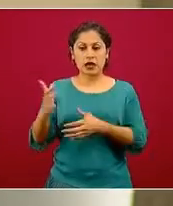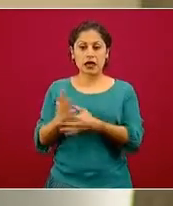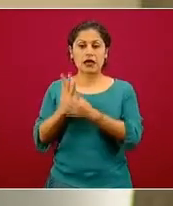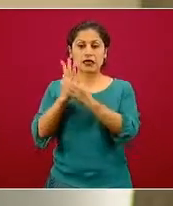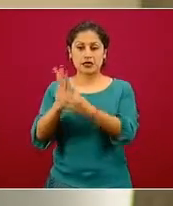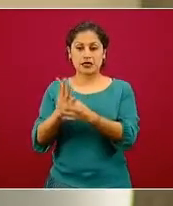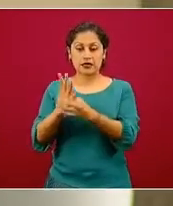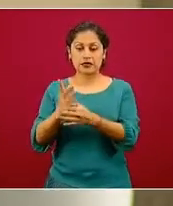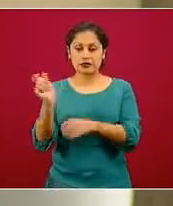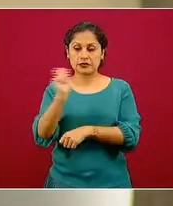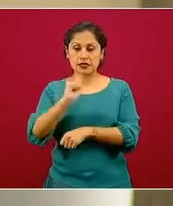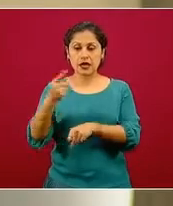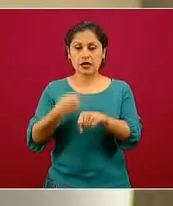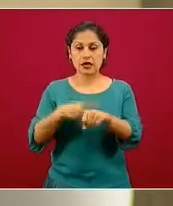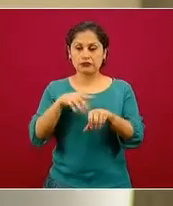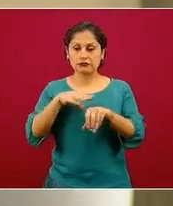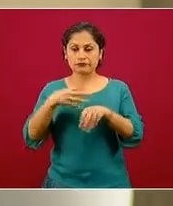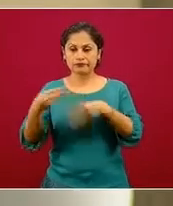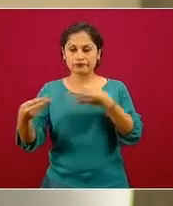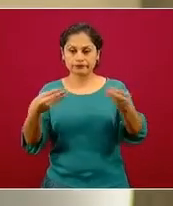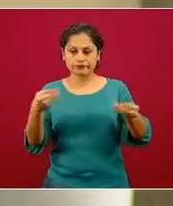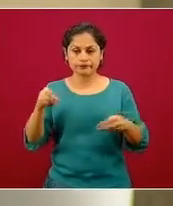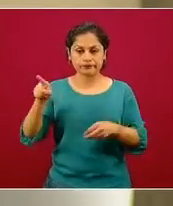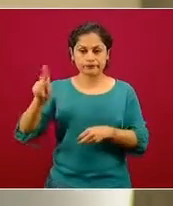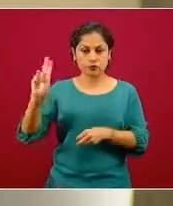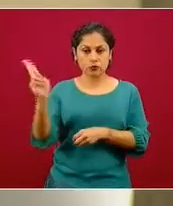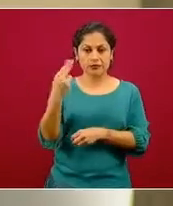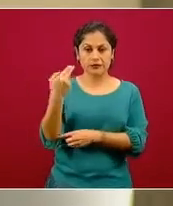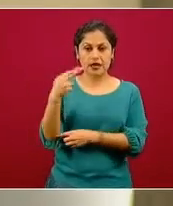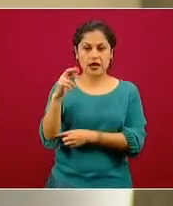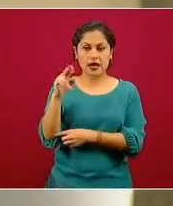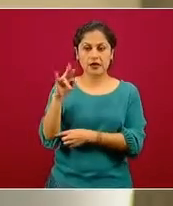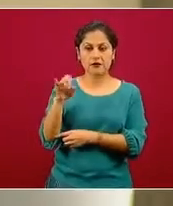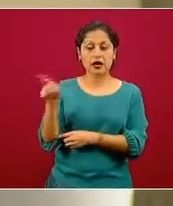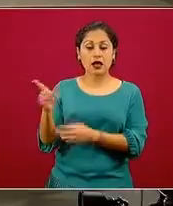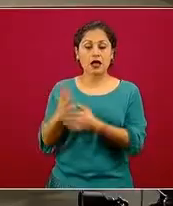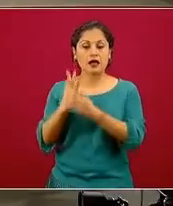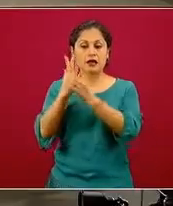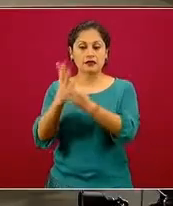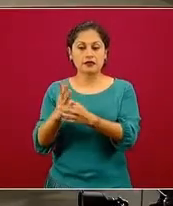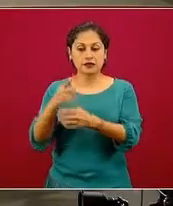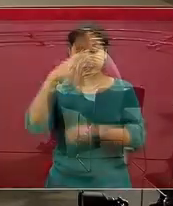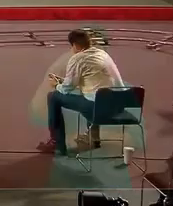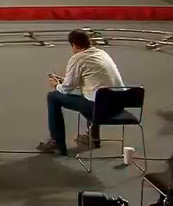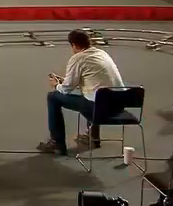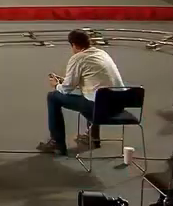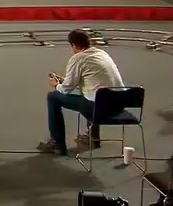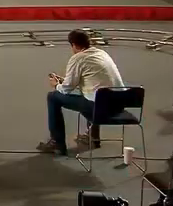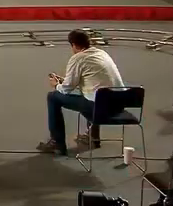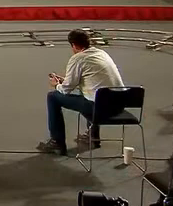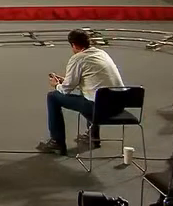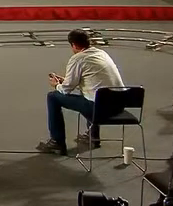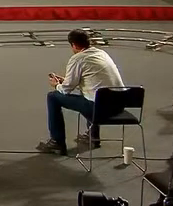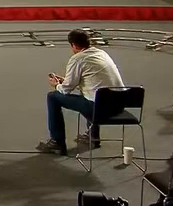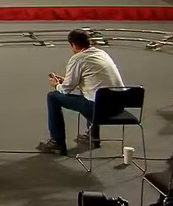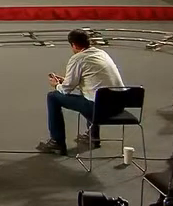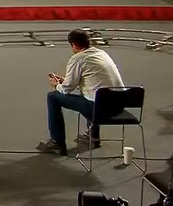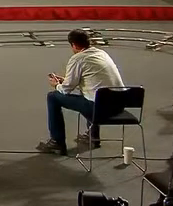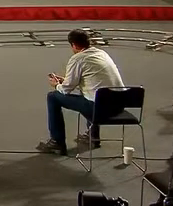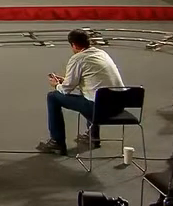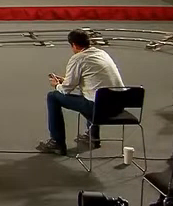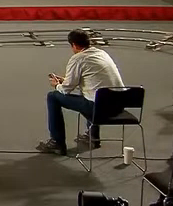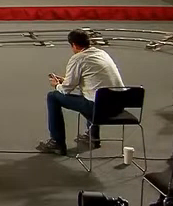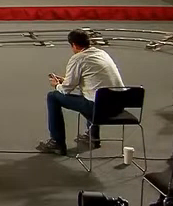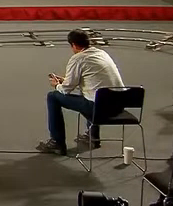epidemiólogo de la Universidad de Harvard y dice que está llorando por México. Él dice que más del 50 por ciento en el porcentaje de positividad